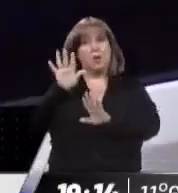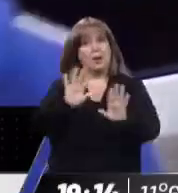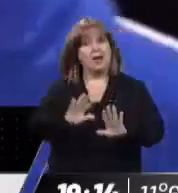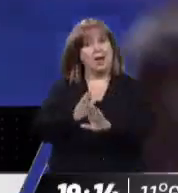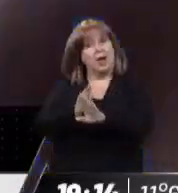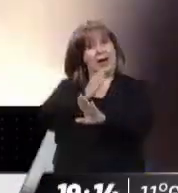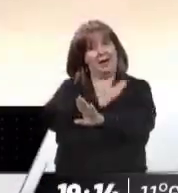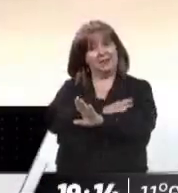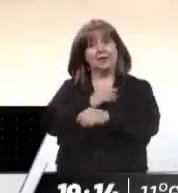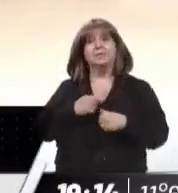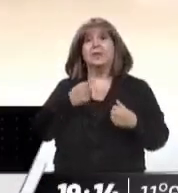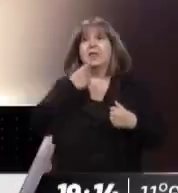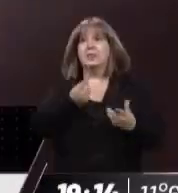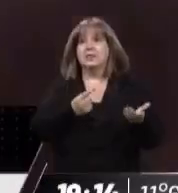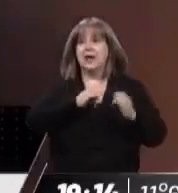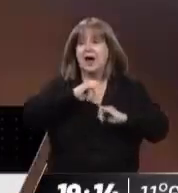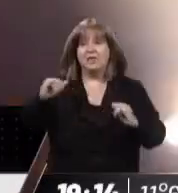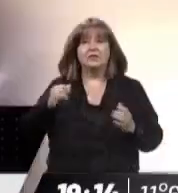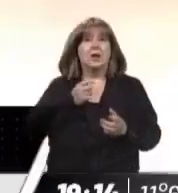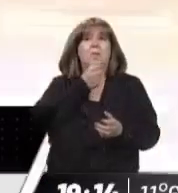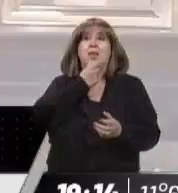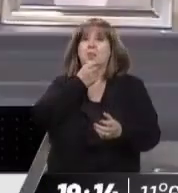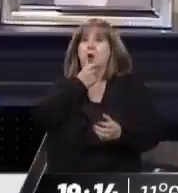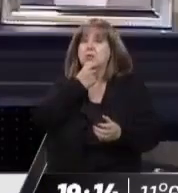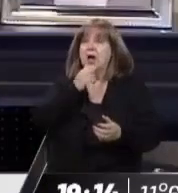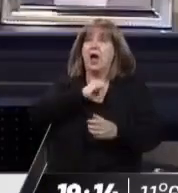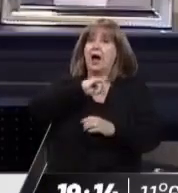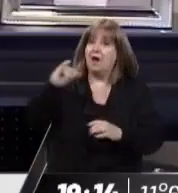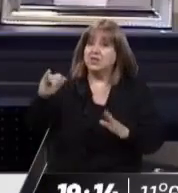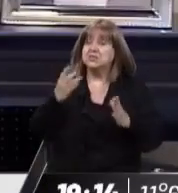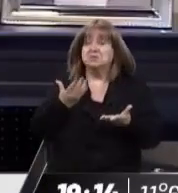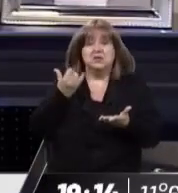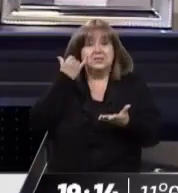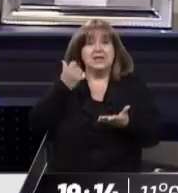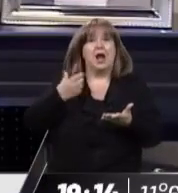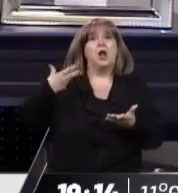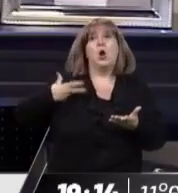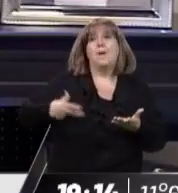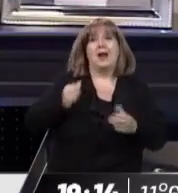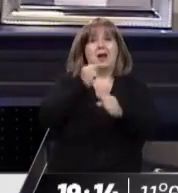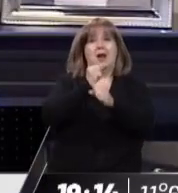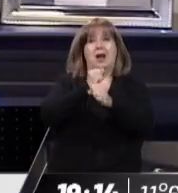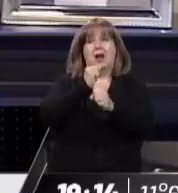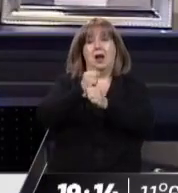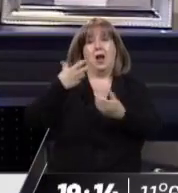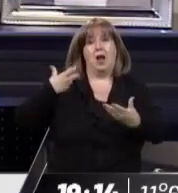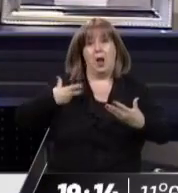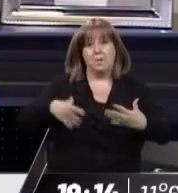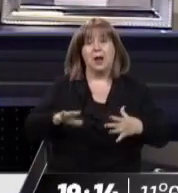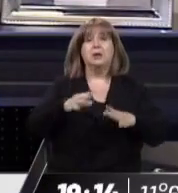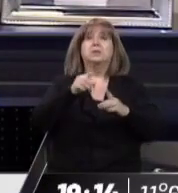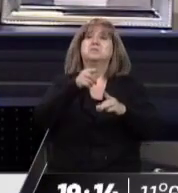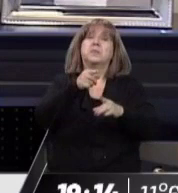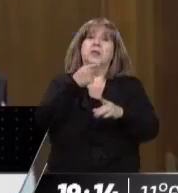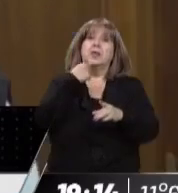comunicó que en la provincia de Mendoza se iba a trabajar con normalidad. Un decreto de necesidad y urgencia que modifica la ley de